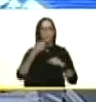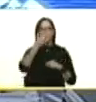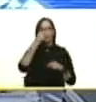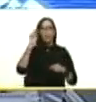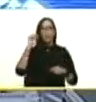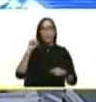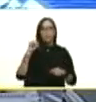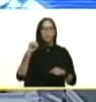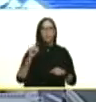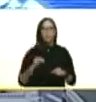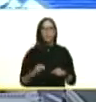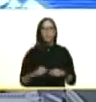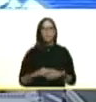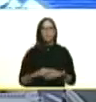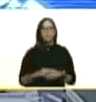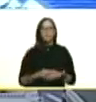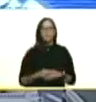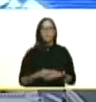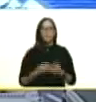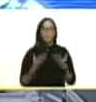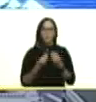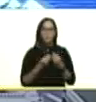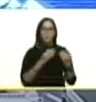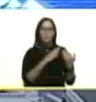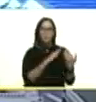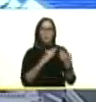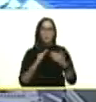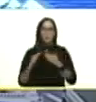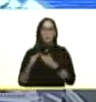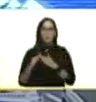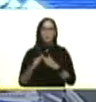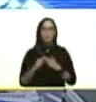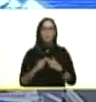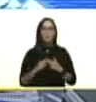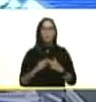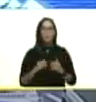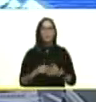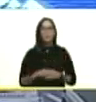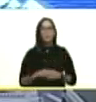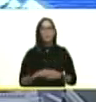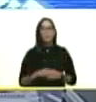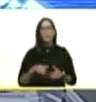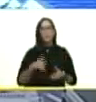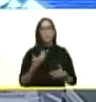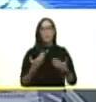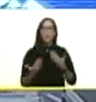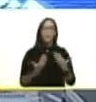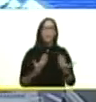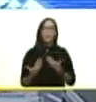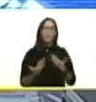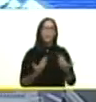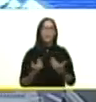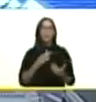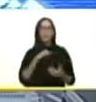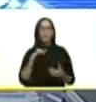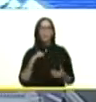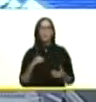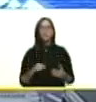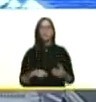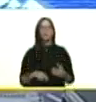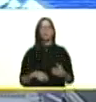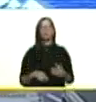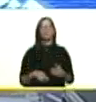y con las comunidades pudiese pudiera compartir con nosotros lo que son los